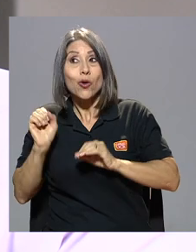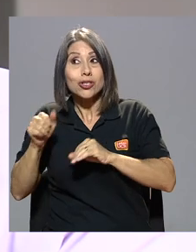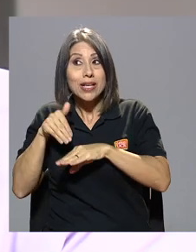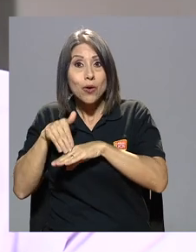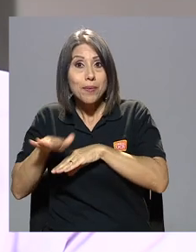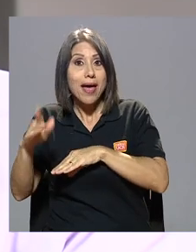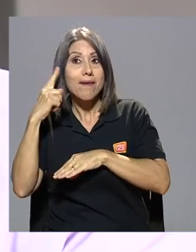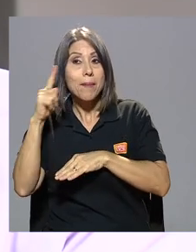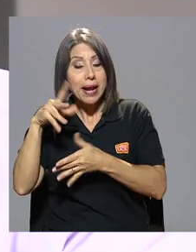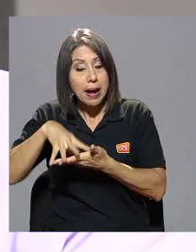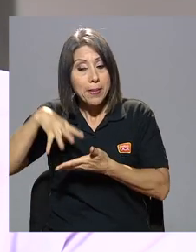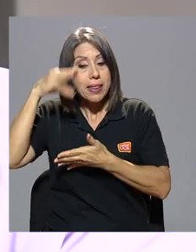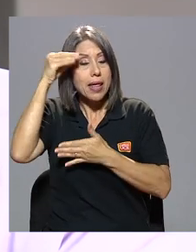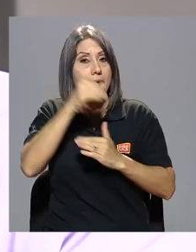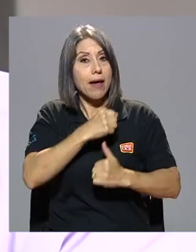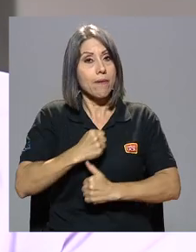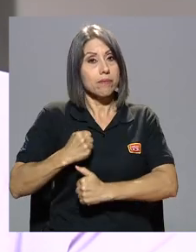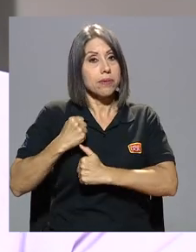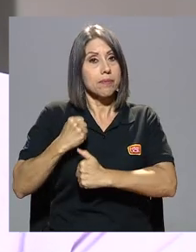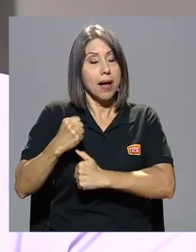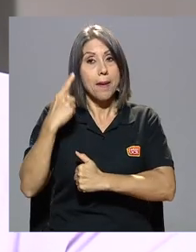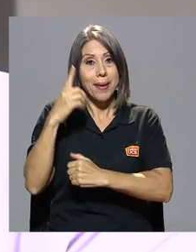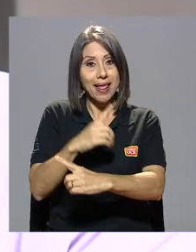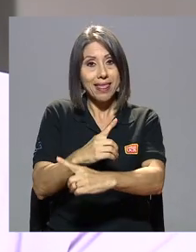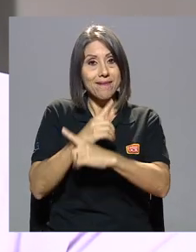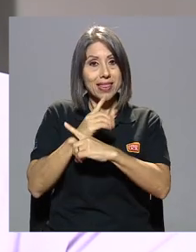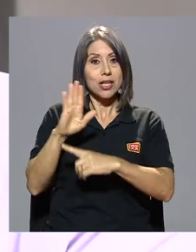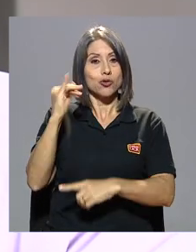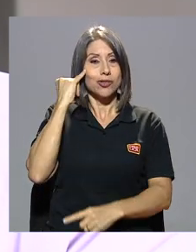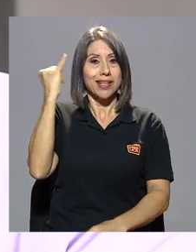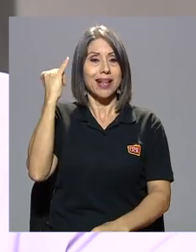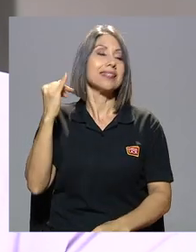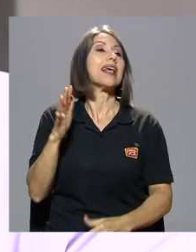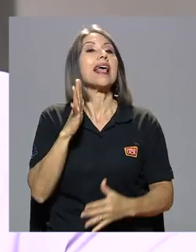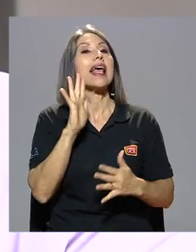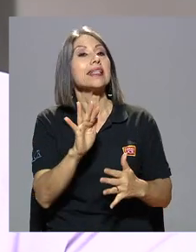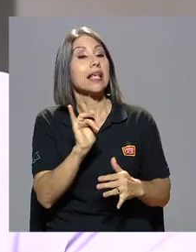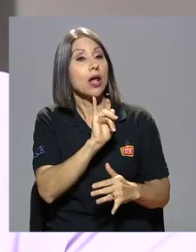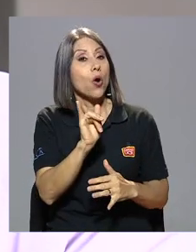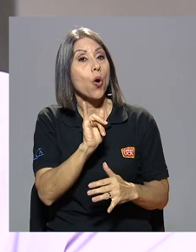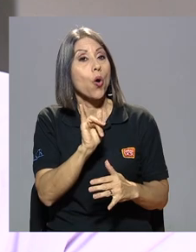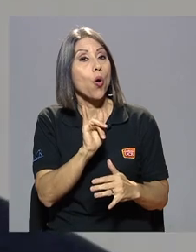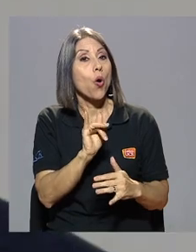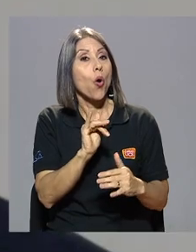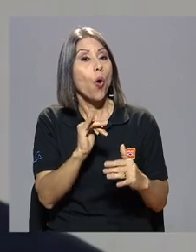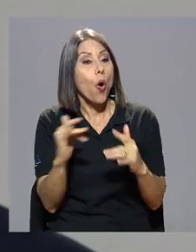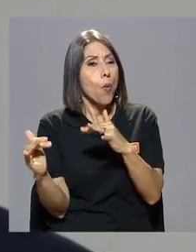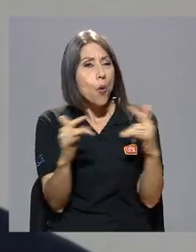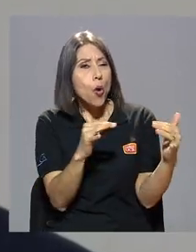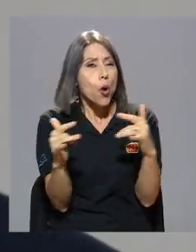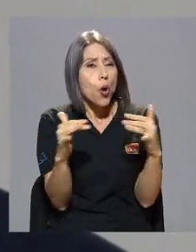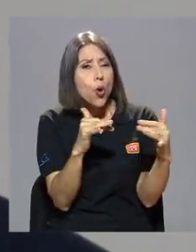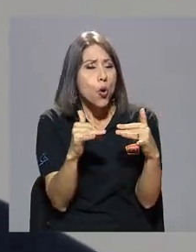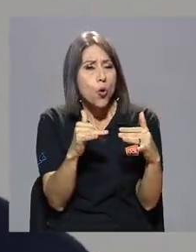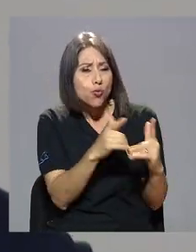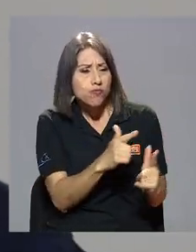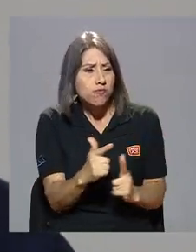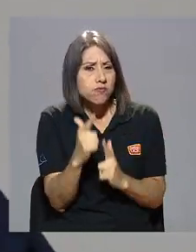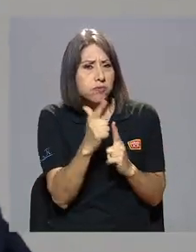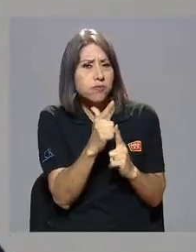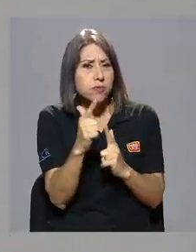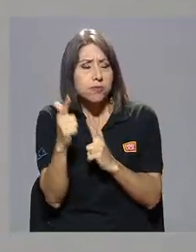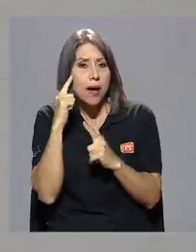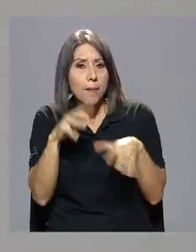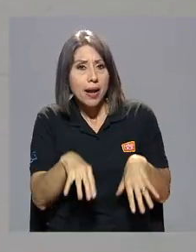alto para que de algún modo defendiera sus ideales es que como lucha armada como vía para